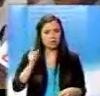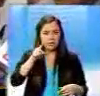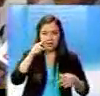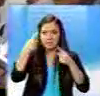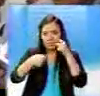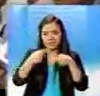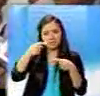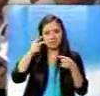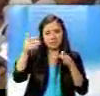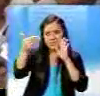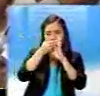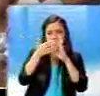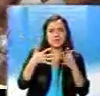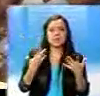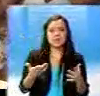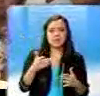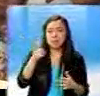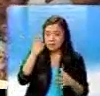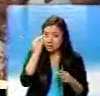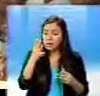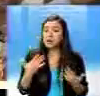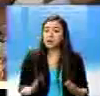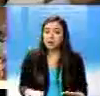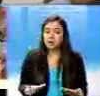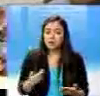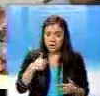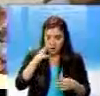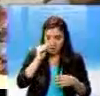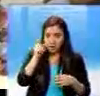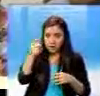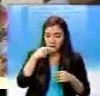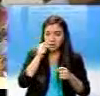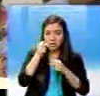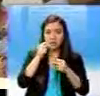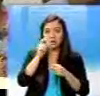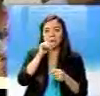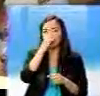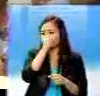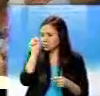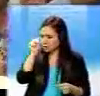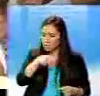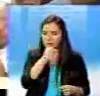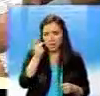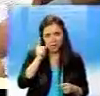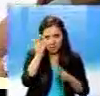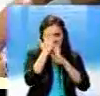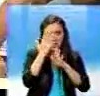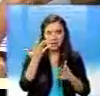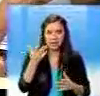a qué me refiero cuando habla... ¿Me va a escuchar? Porque yo lo escuché. Y a usted me está imputando algunas cosas.